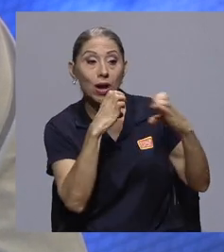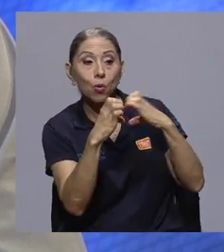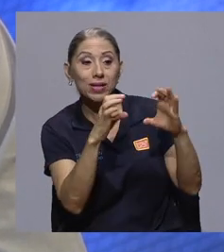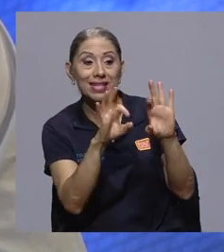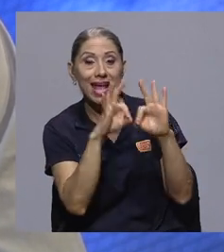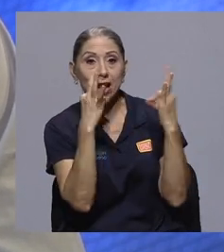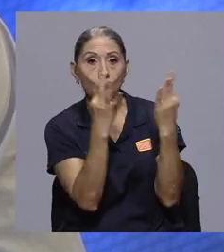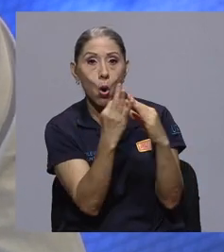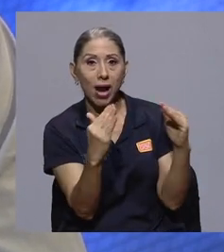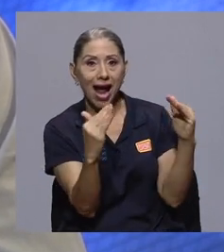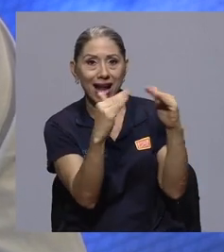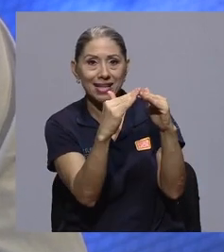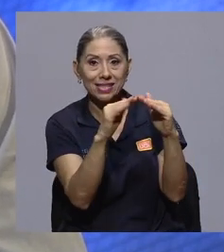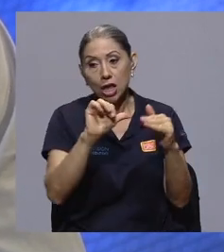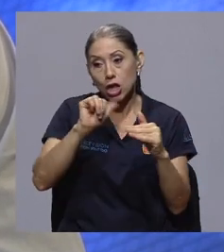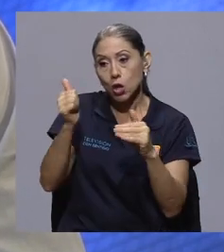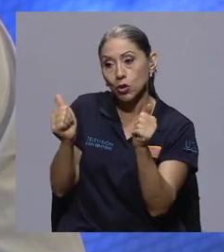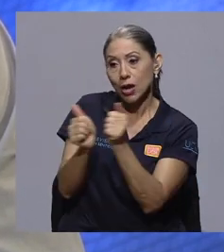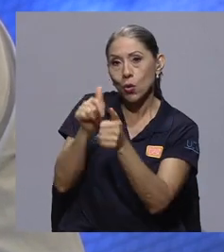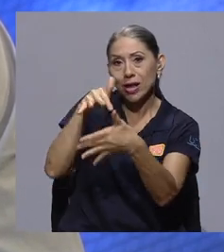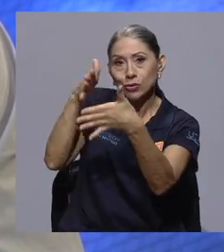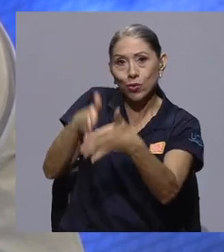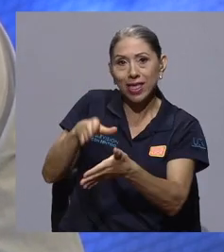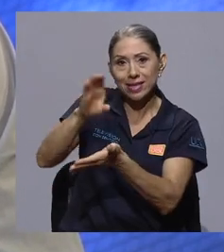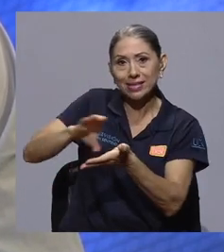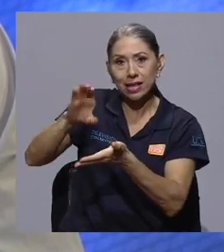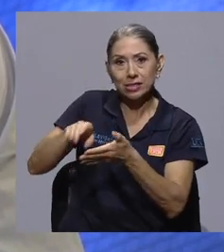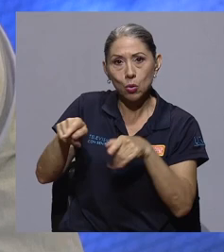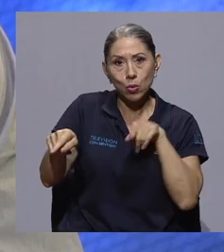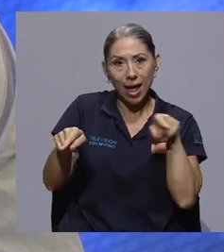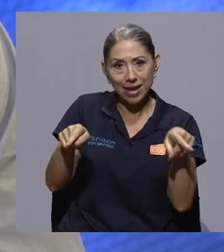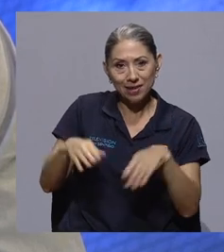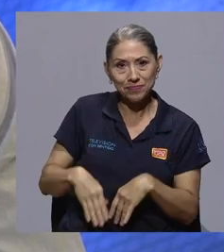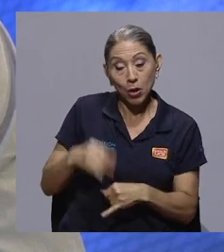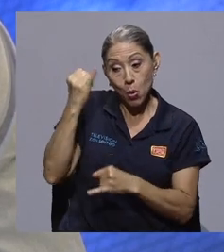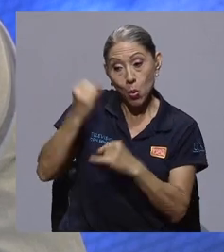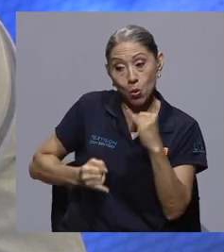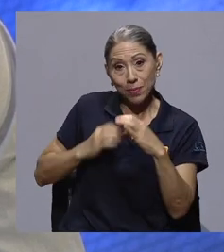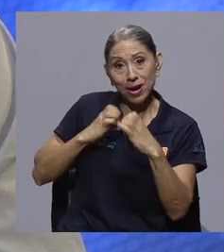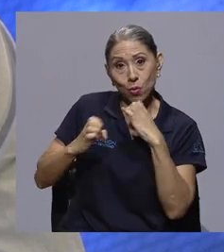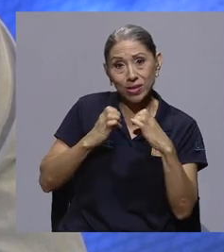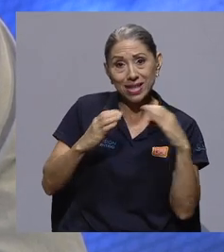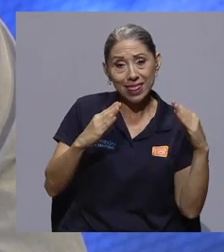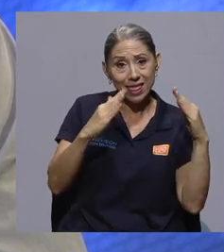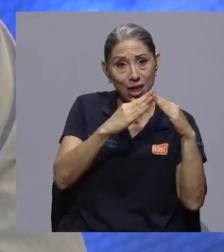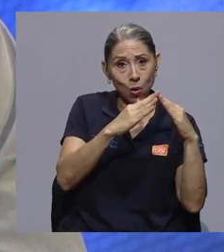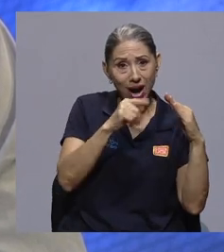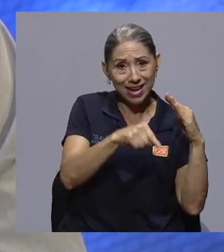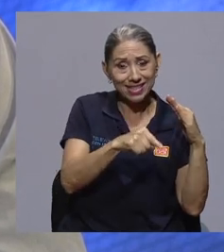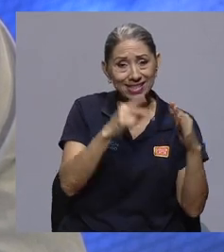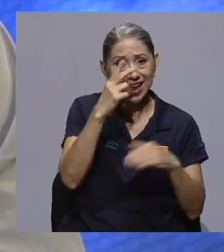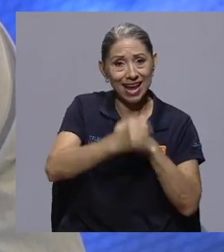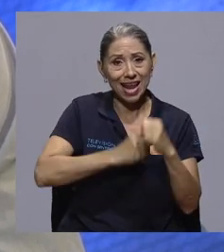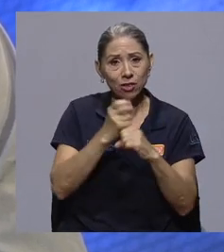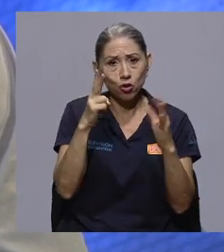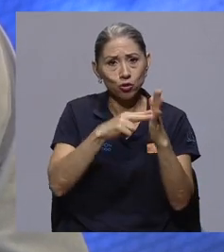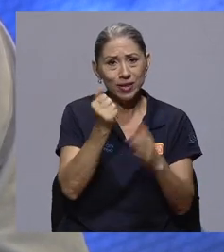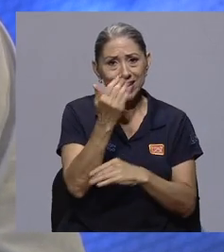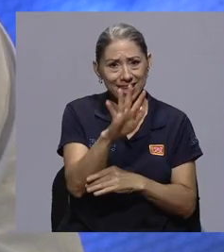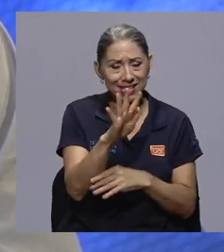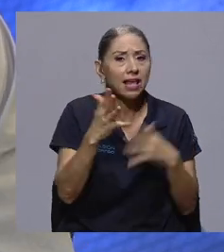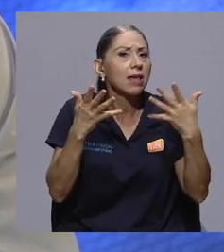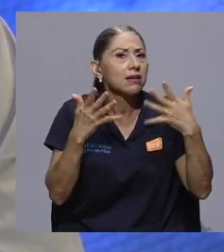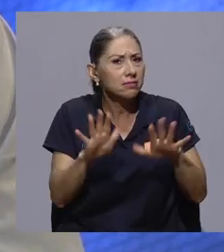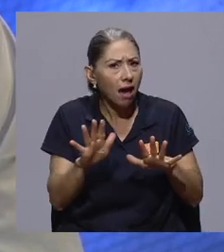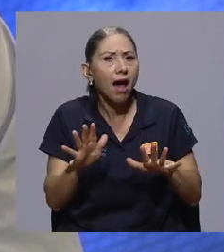encuesta en hogares y hace otra encuesta en estudiantes de secundaria. La última encuesta de hogares fue en 2015. Entonces ya